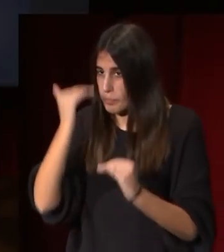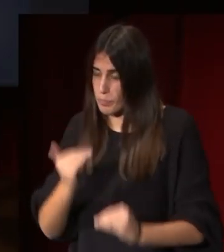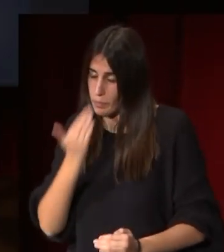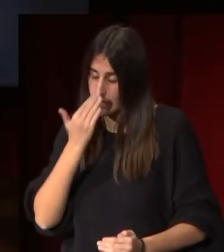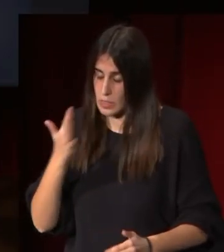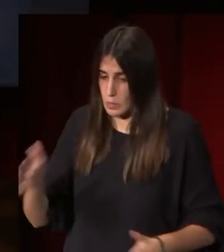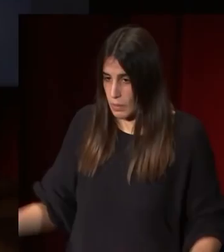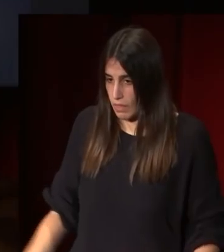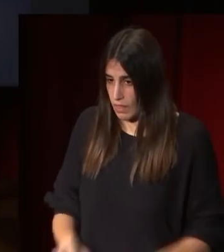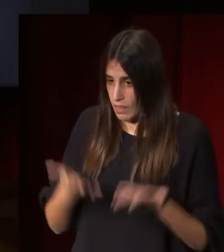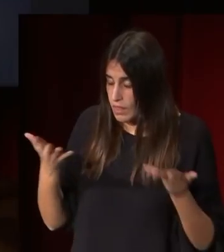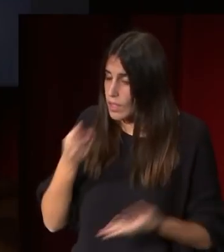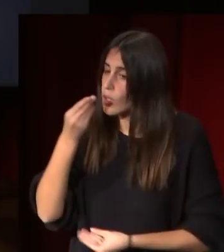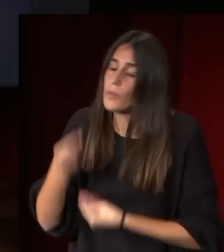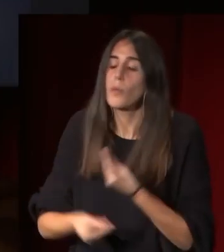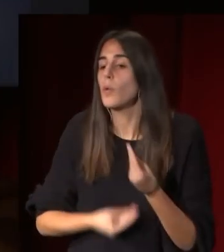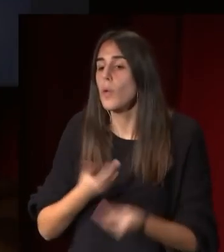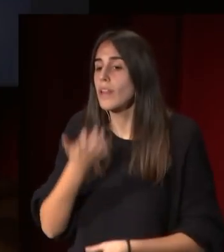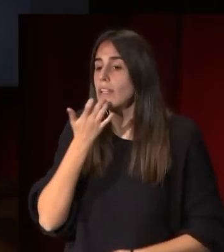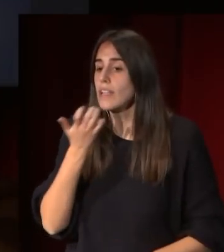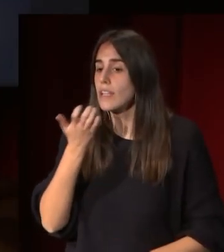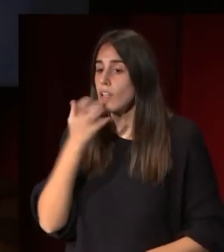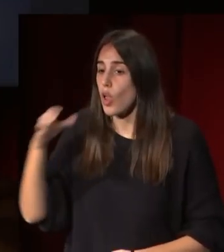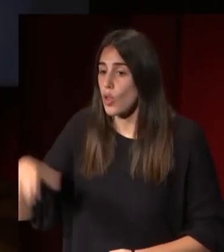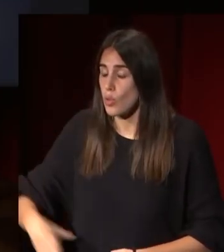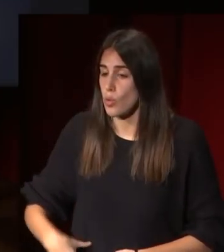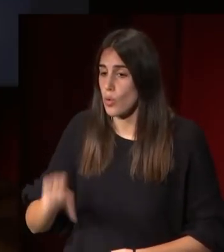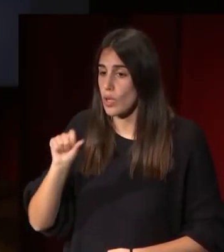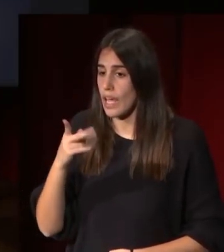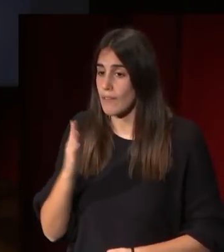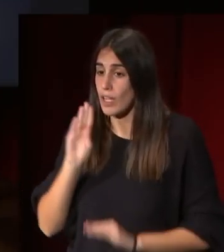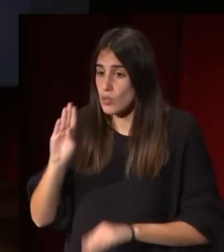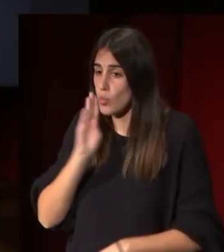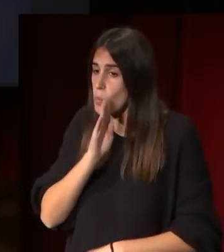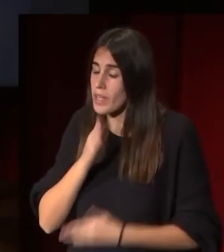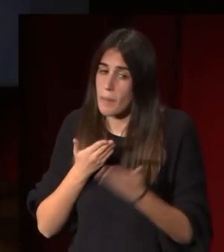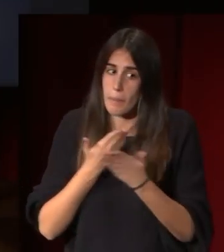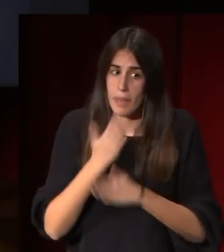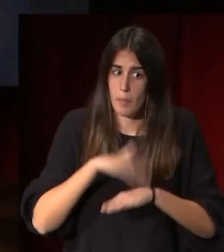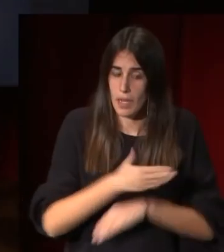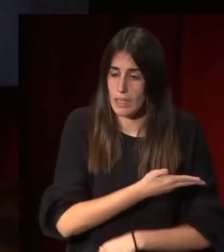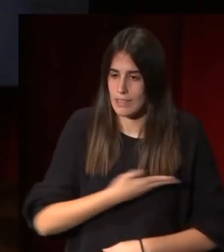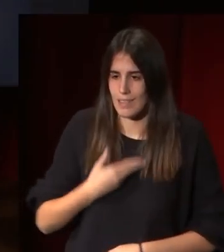distendido lo hace cuando el duque de Alba le pide que retrate a su madre a la marquesa de Ariza y